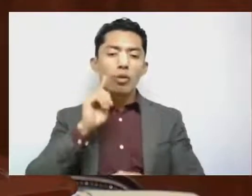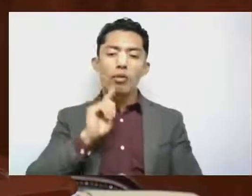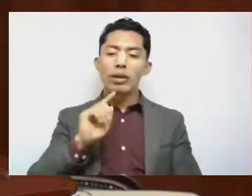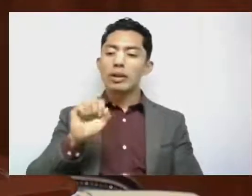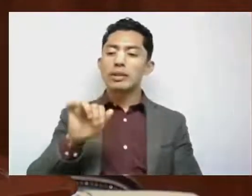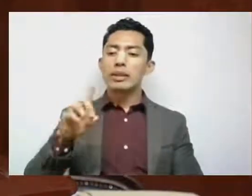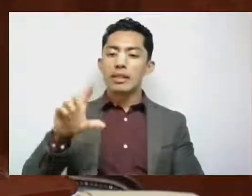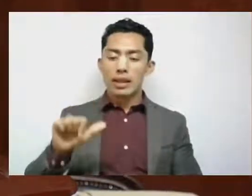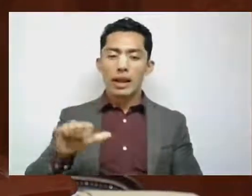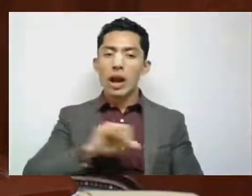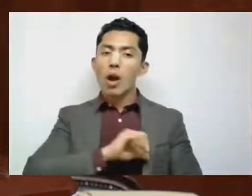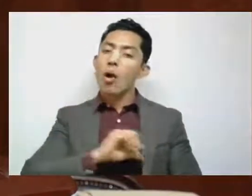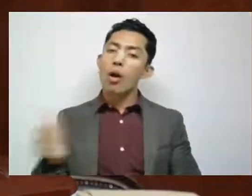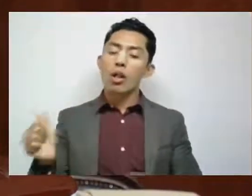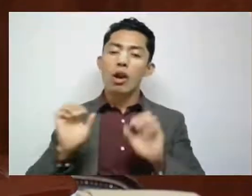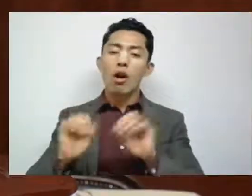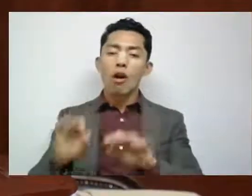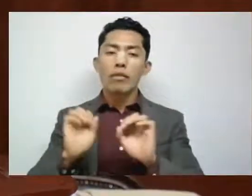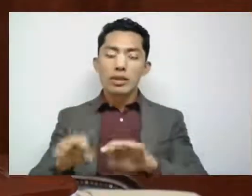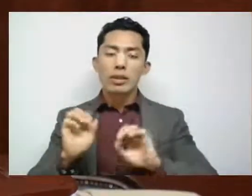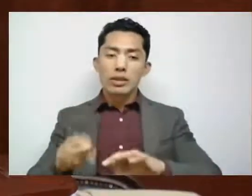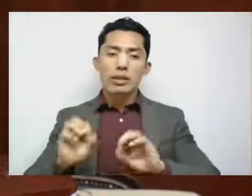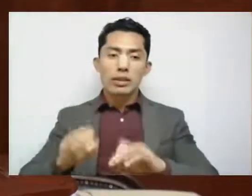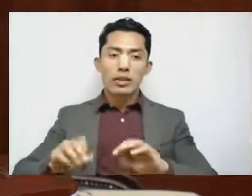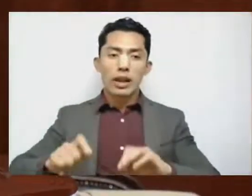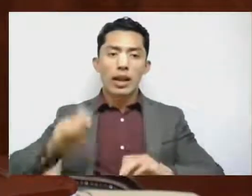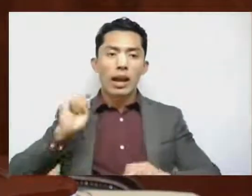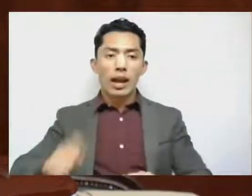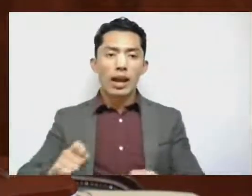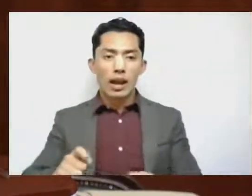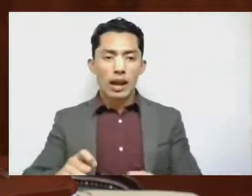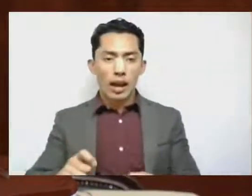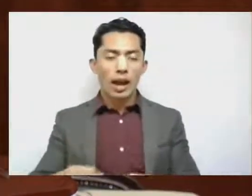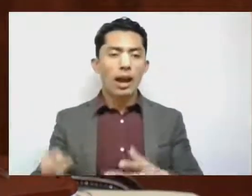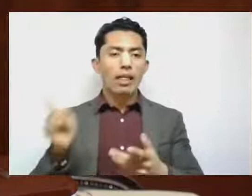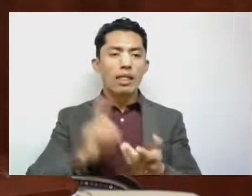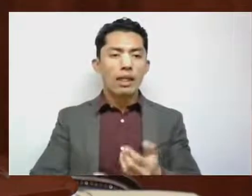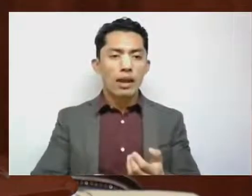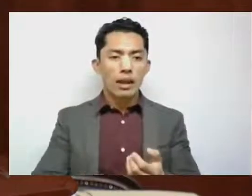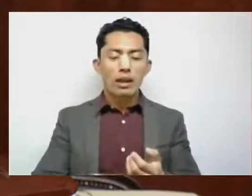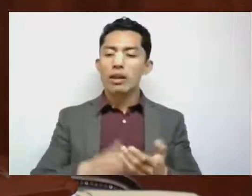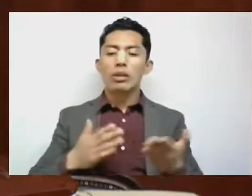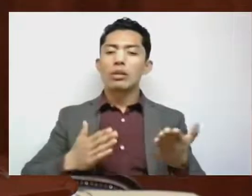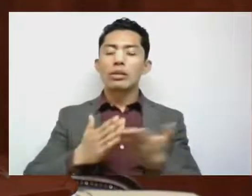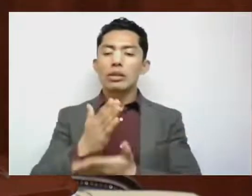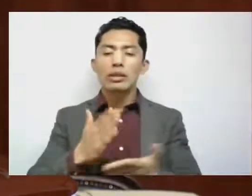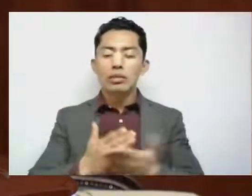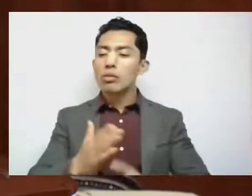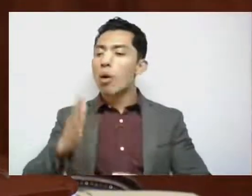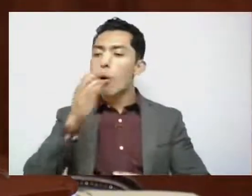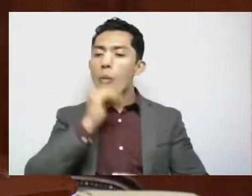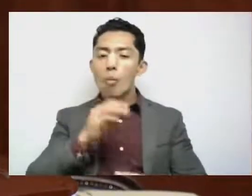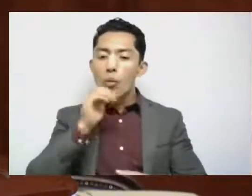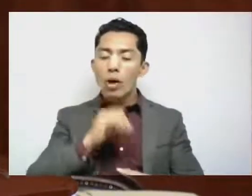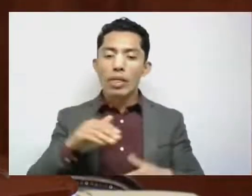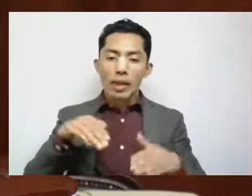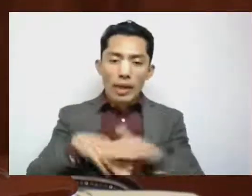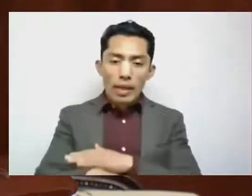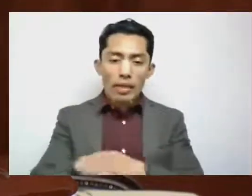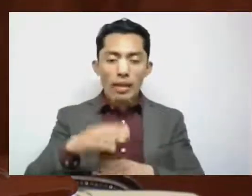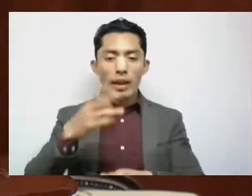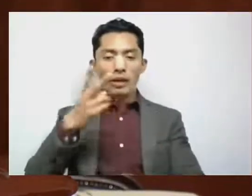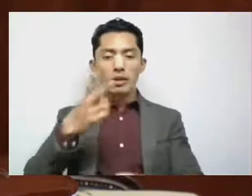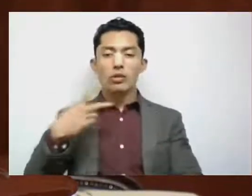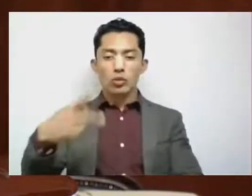oficina que tapa en su mayoría el acceso a la oficina de la segunda